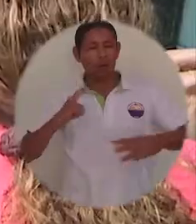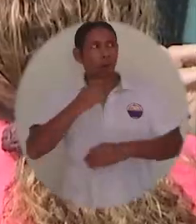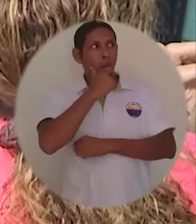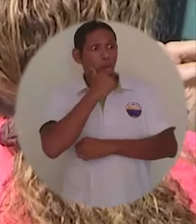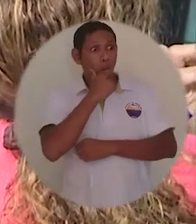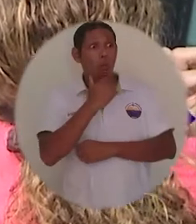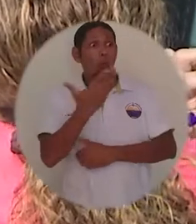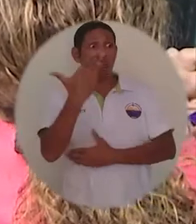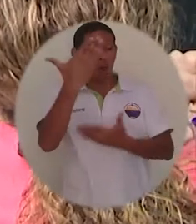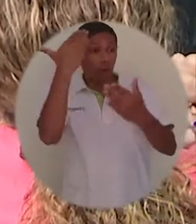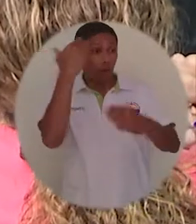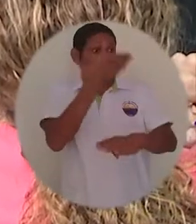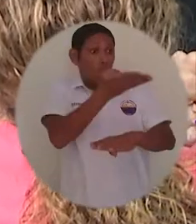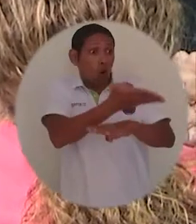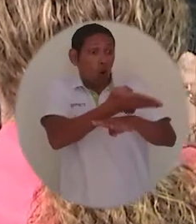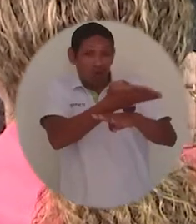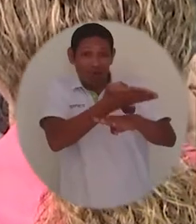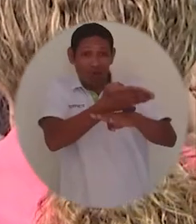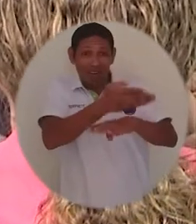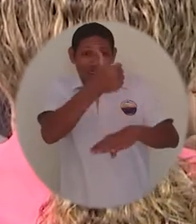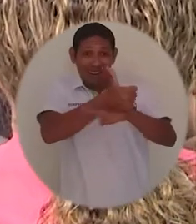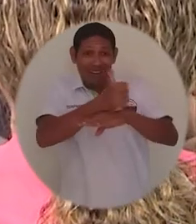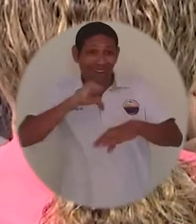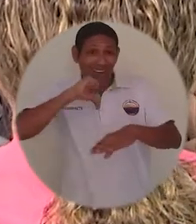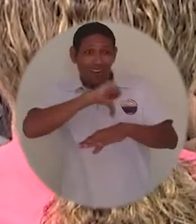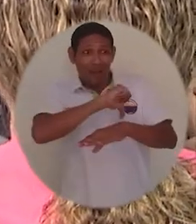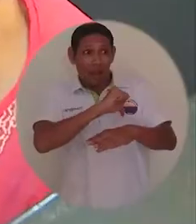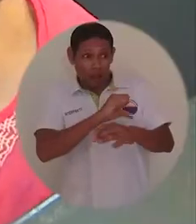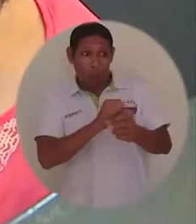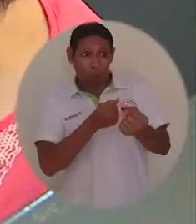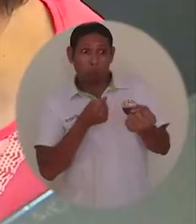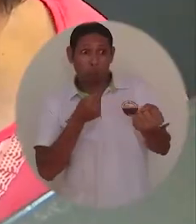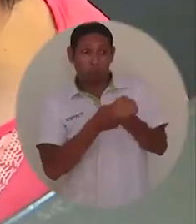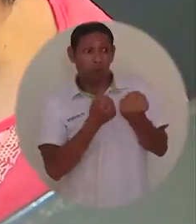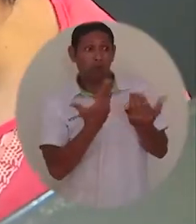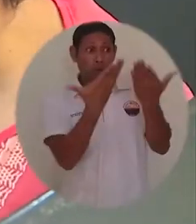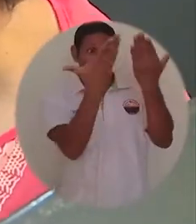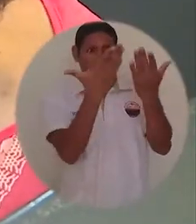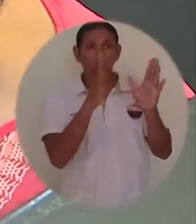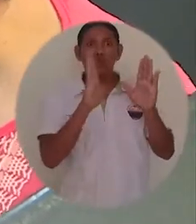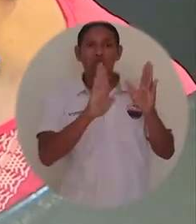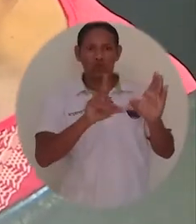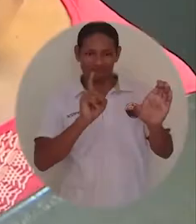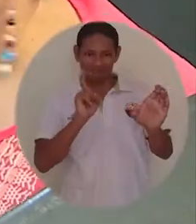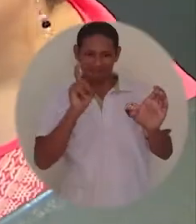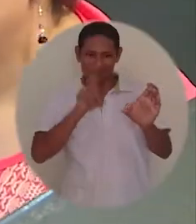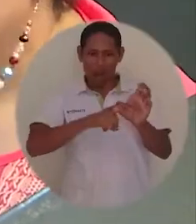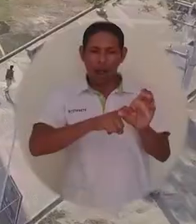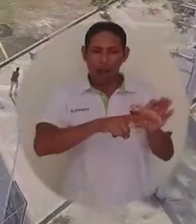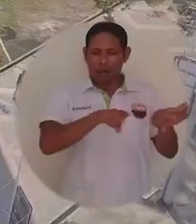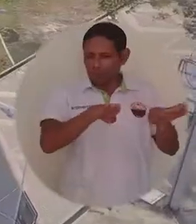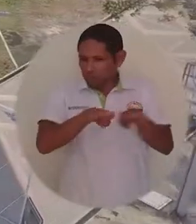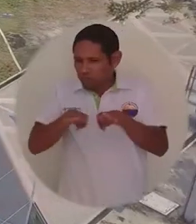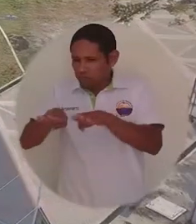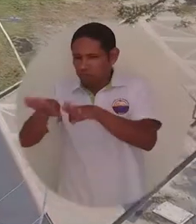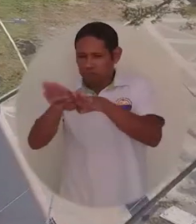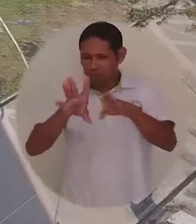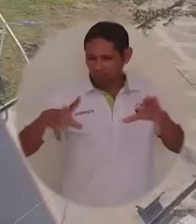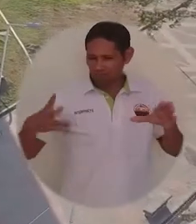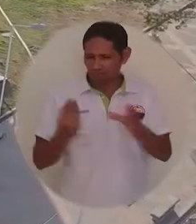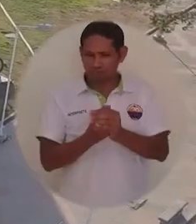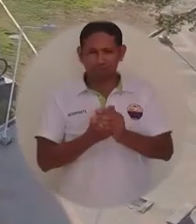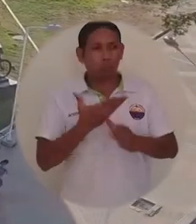públicos de la institución coincidieron en la propuesta del rector Vera Salazar de implementar un modelo de matrículas incluyente, equitativo y